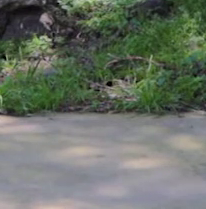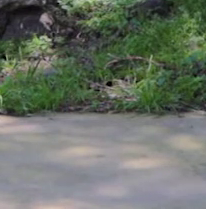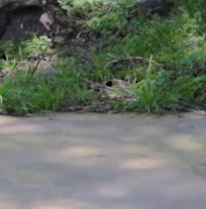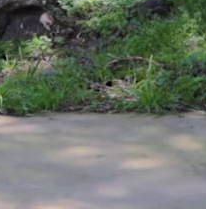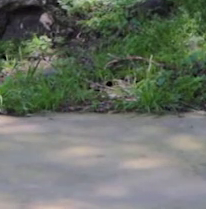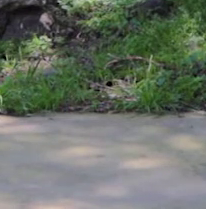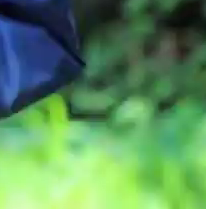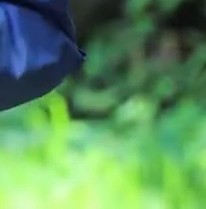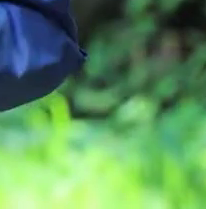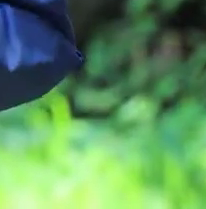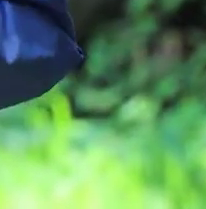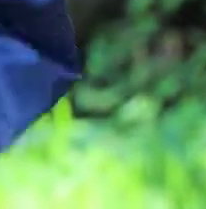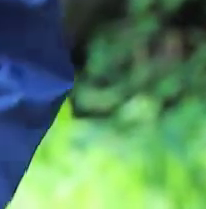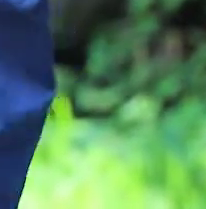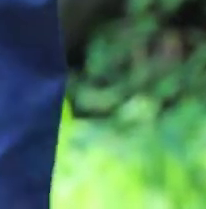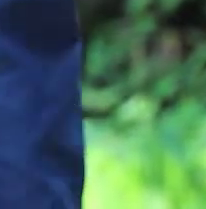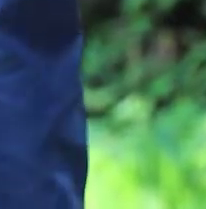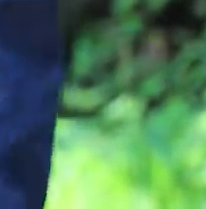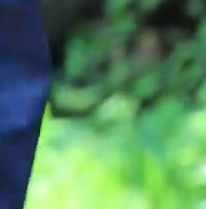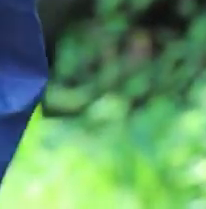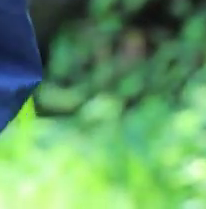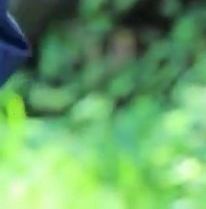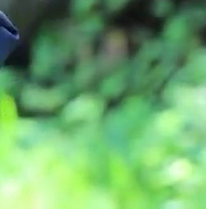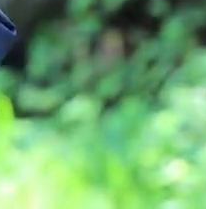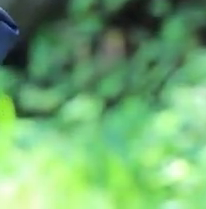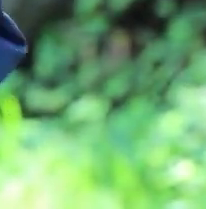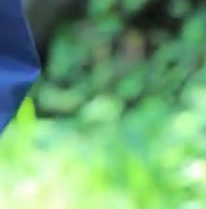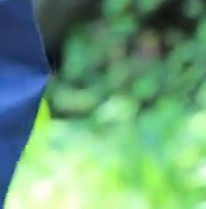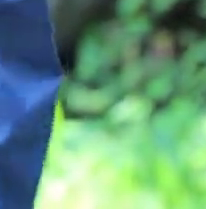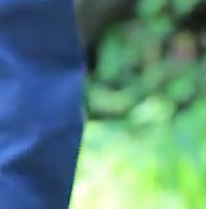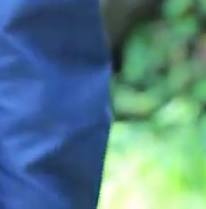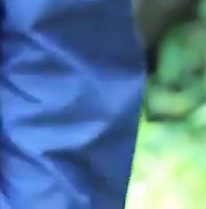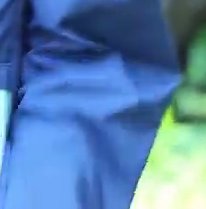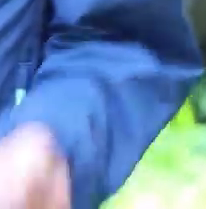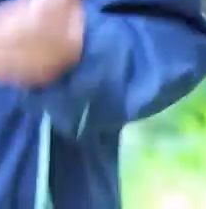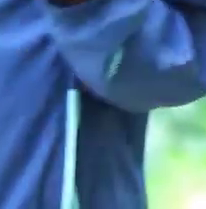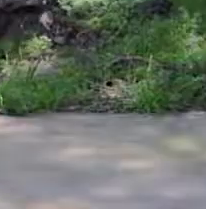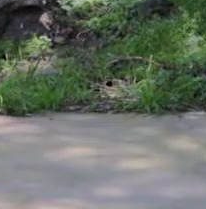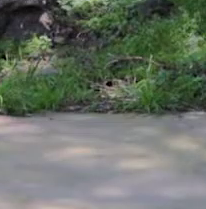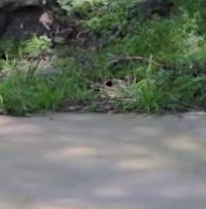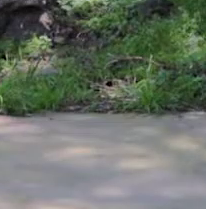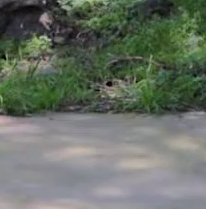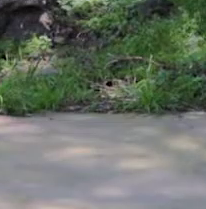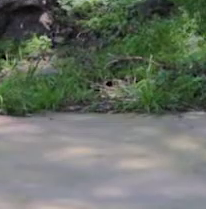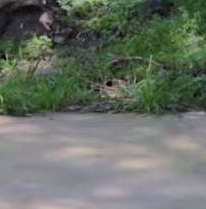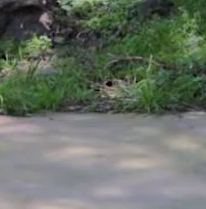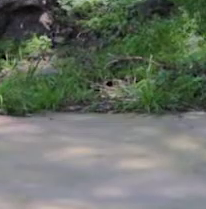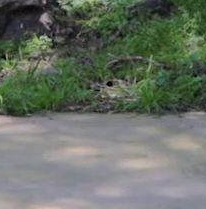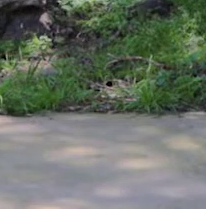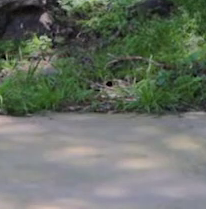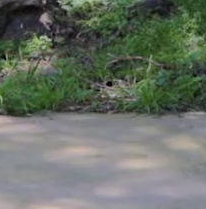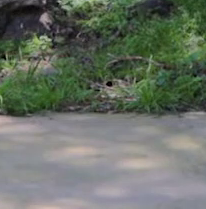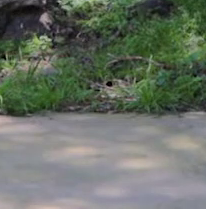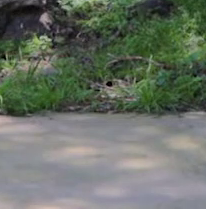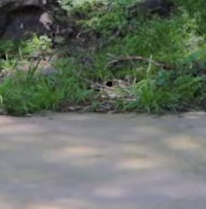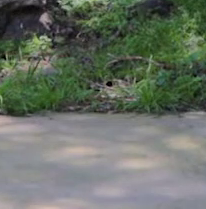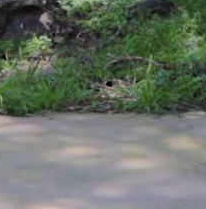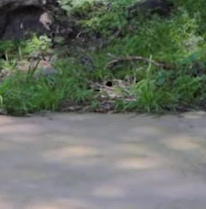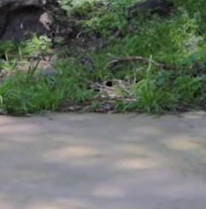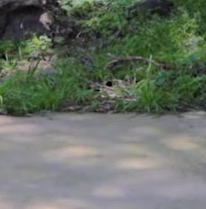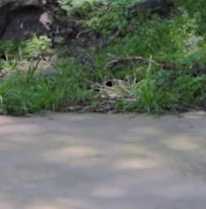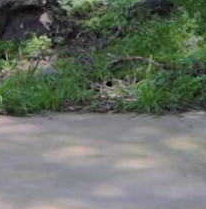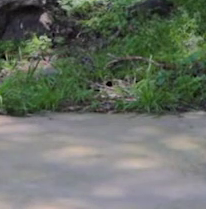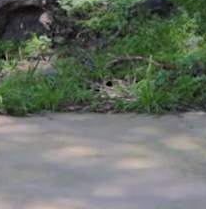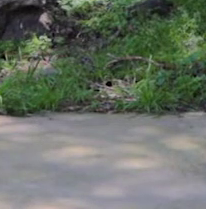Exacto. Así. Perfecto. Otra más. Una vez más. Con fuerza. Que se vea.